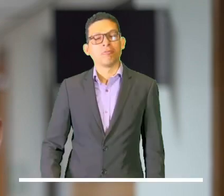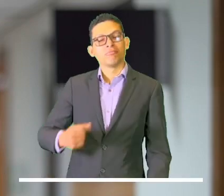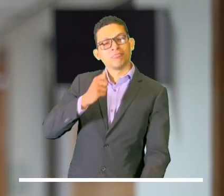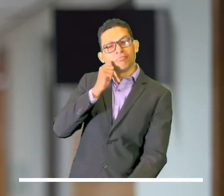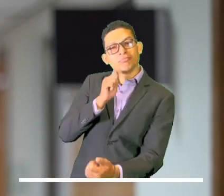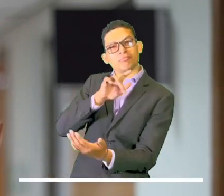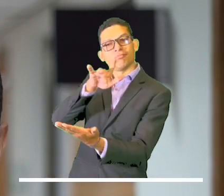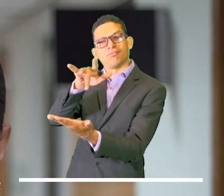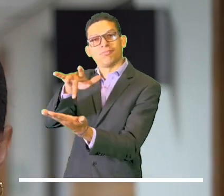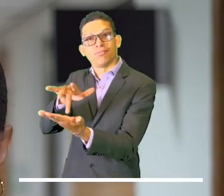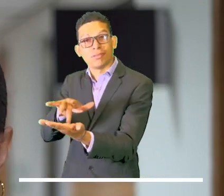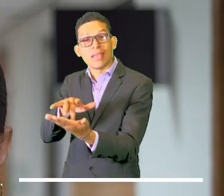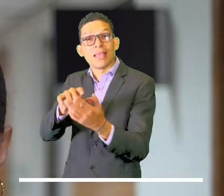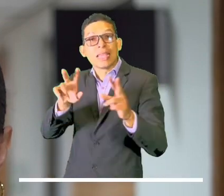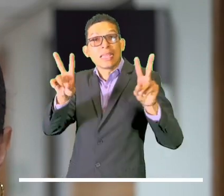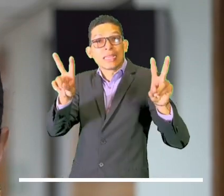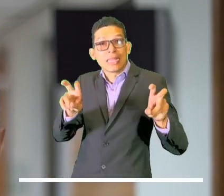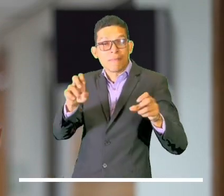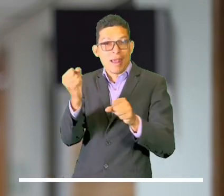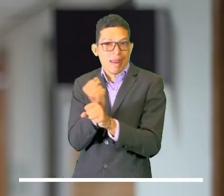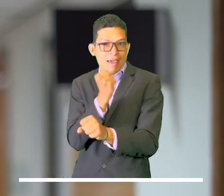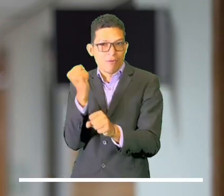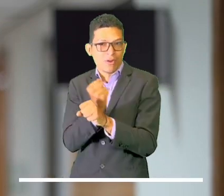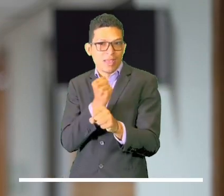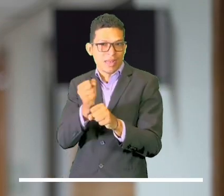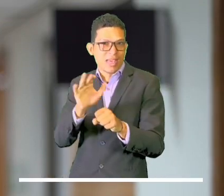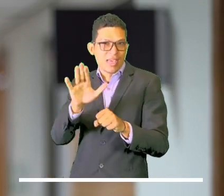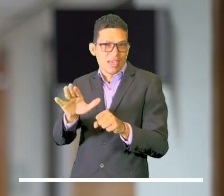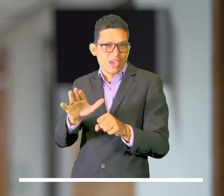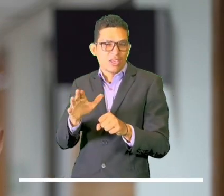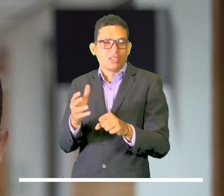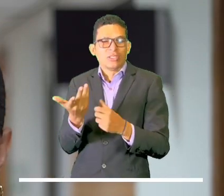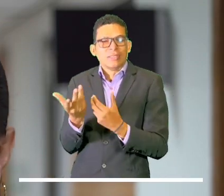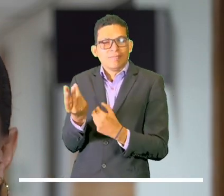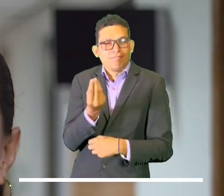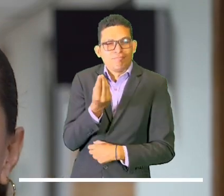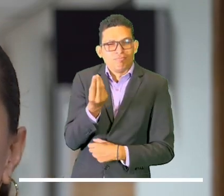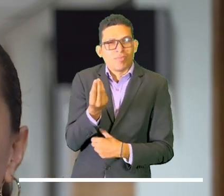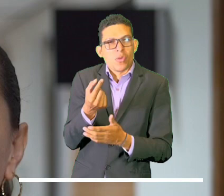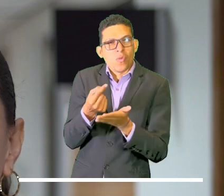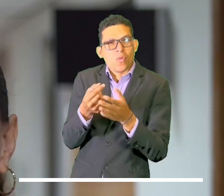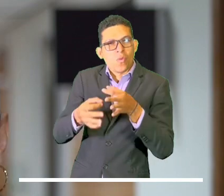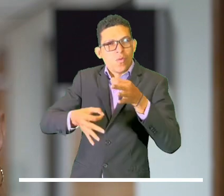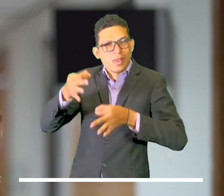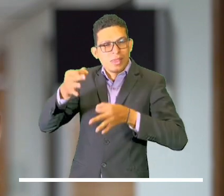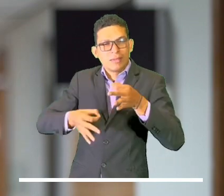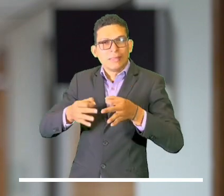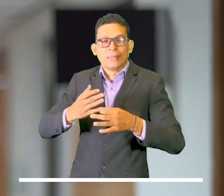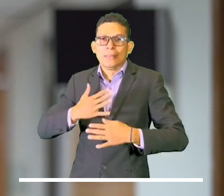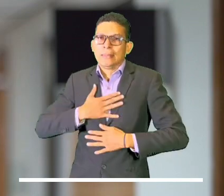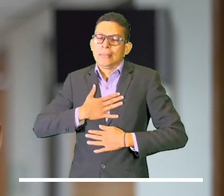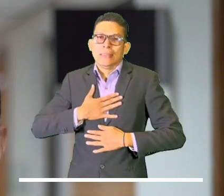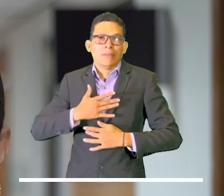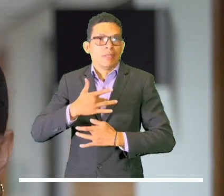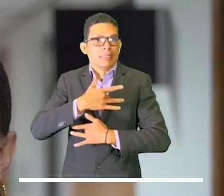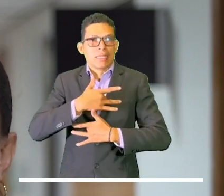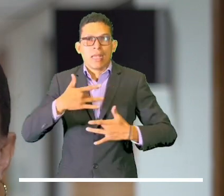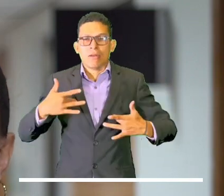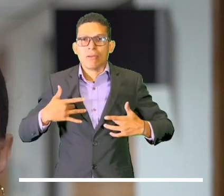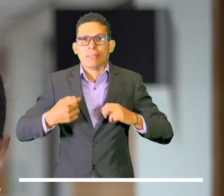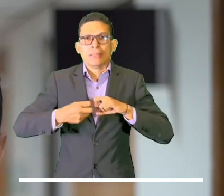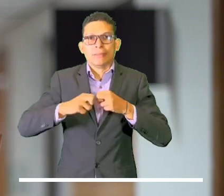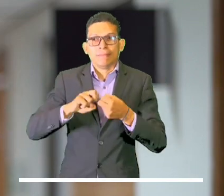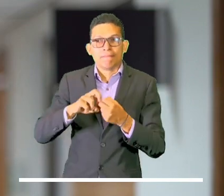Acudí al consultorio jurídico en el área laboral de la Universidad de Icesi porque presentaba una situación de salud y no